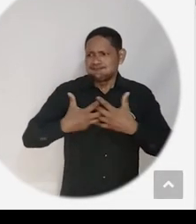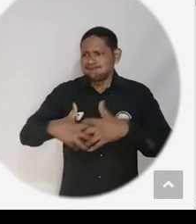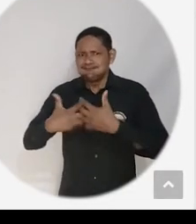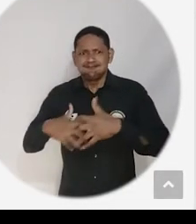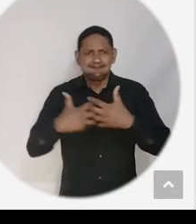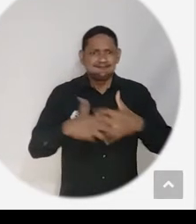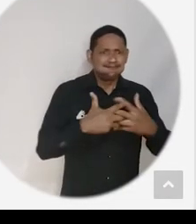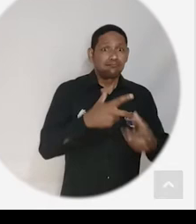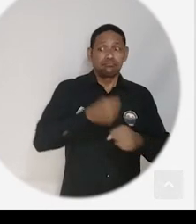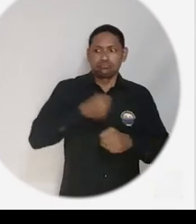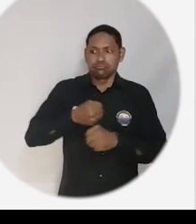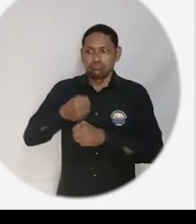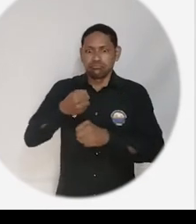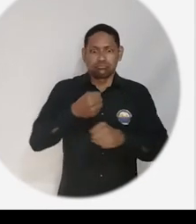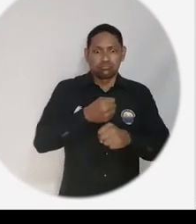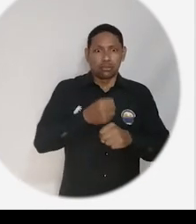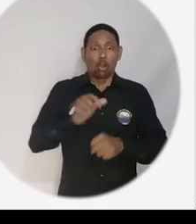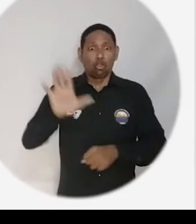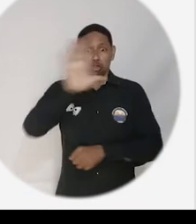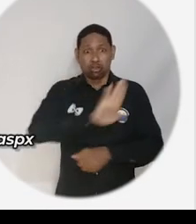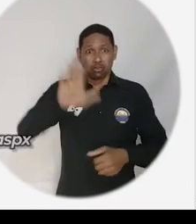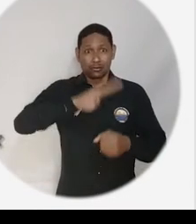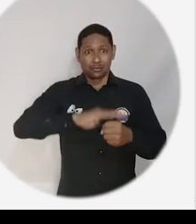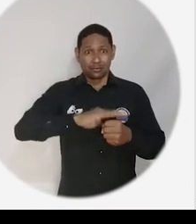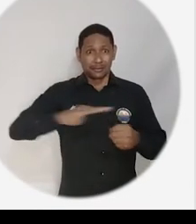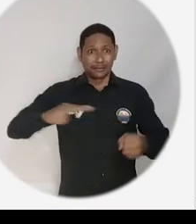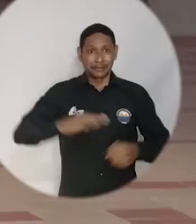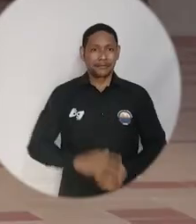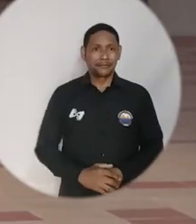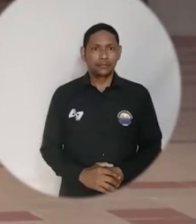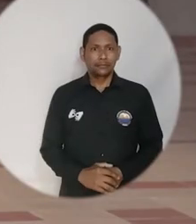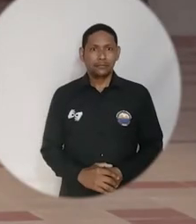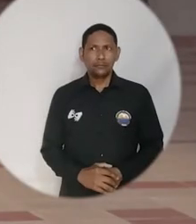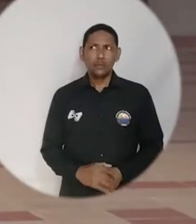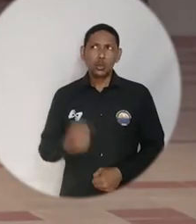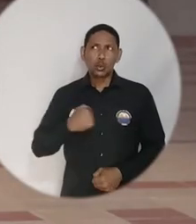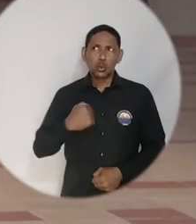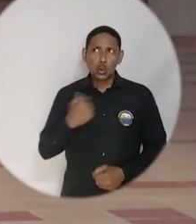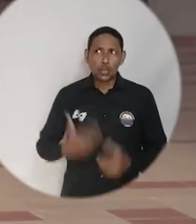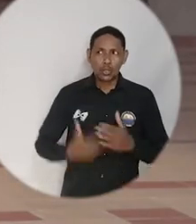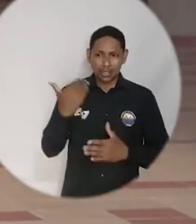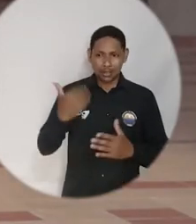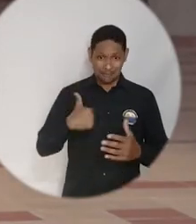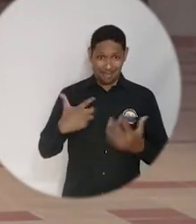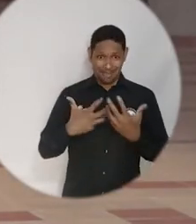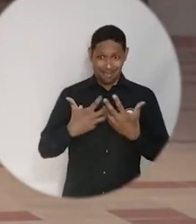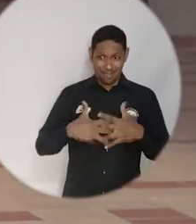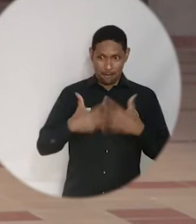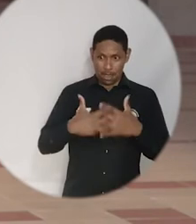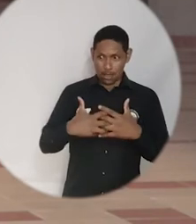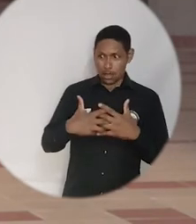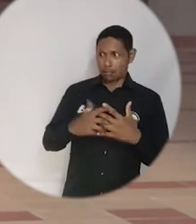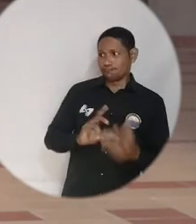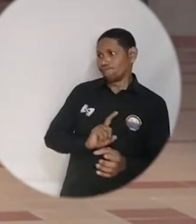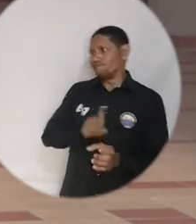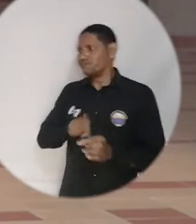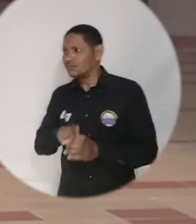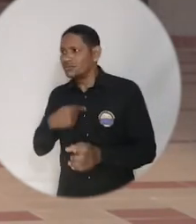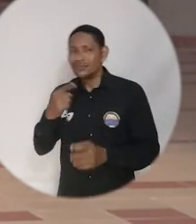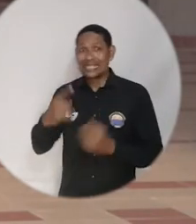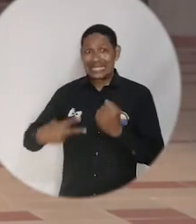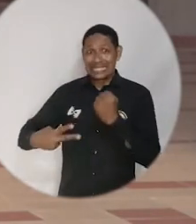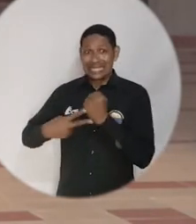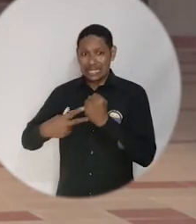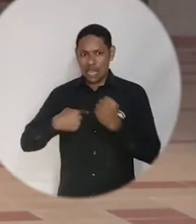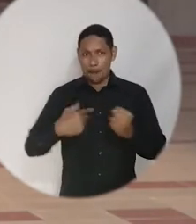base de producción y crear empleos en el departamento del Magdalena. Cuando yo decidí llevar la empresa al SENA y